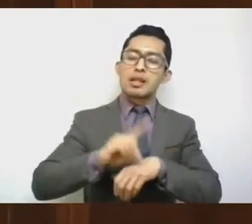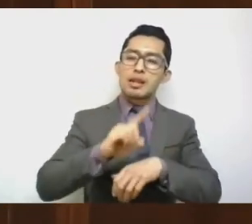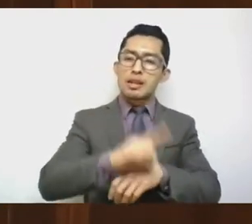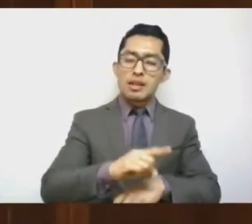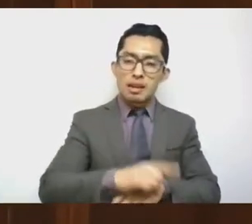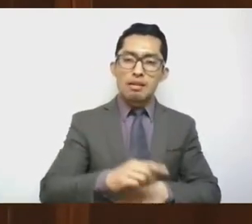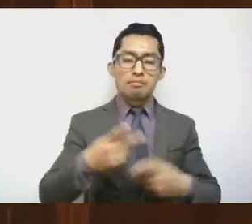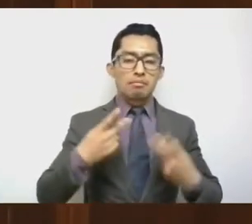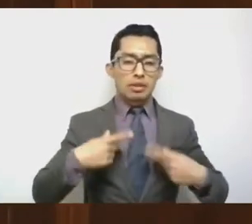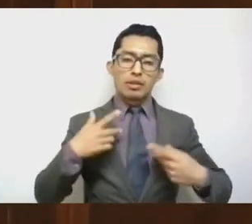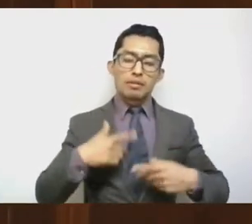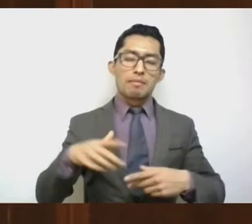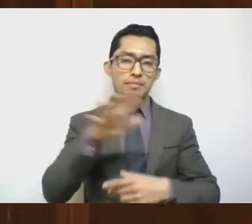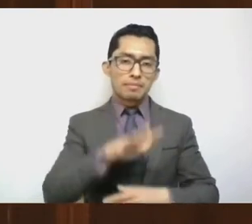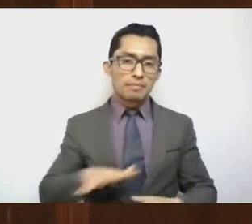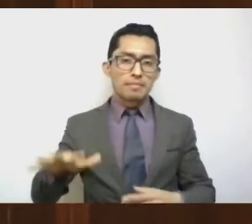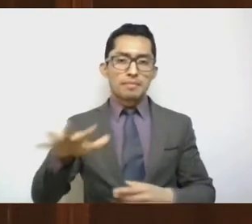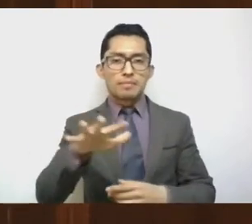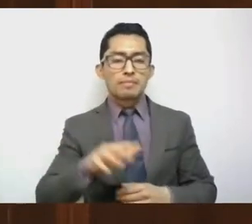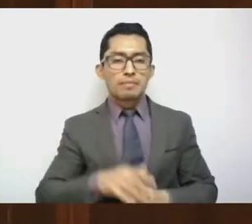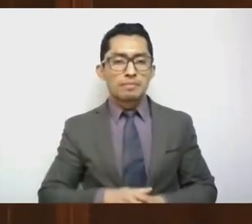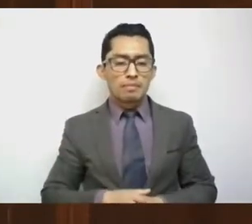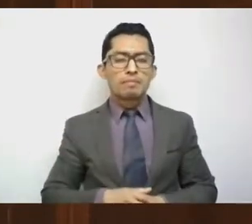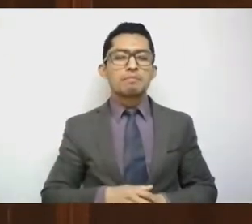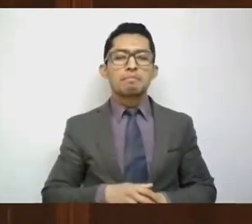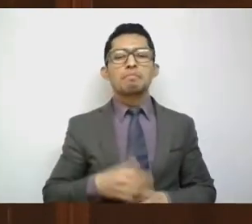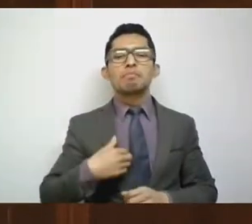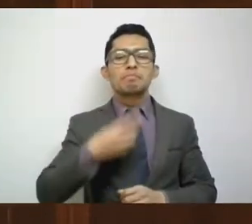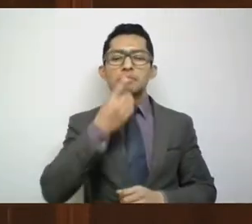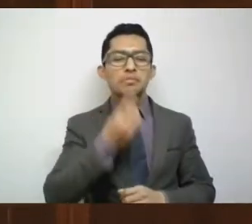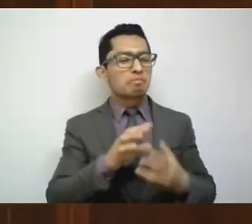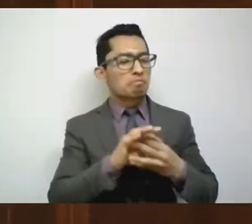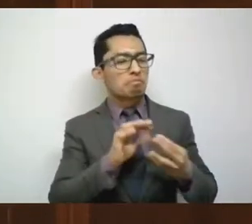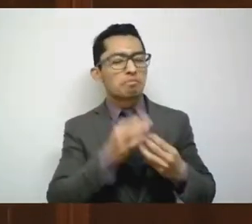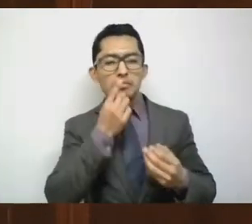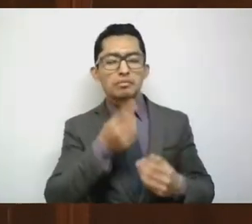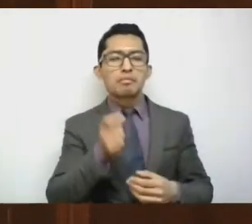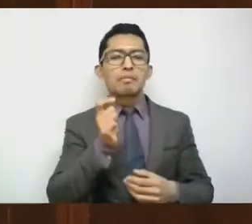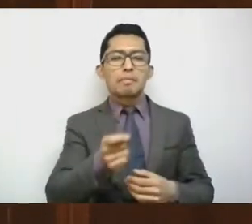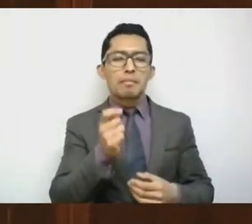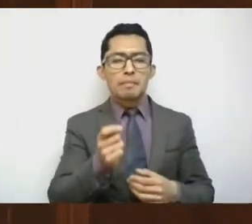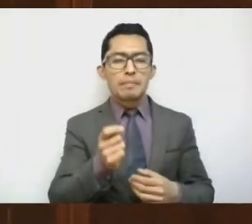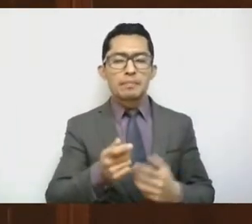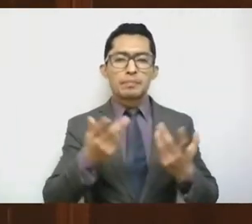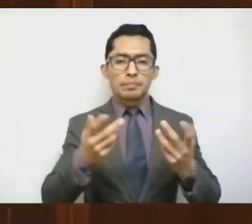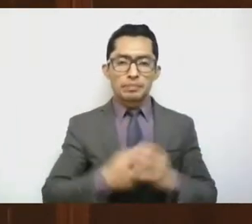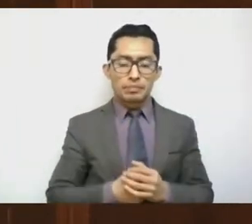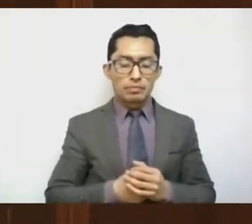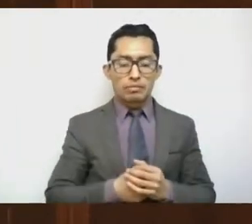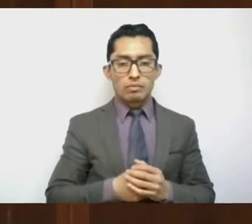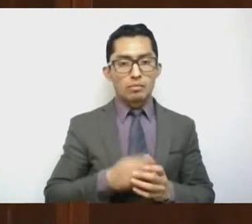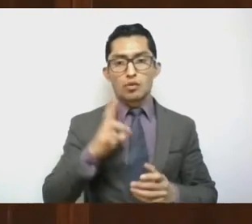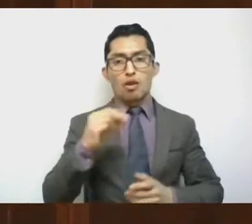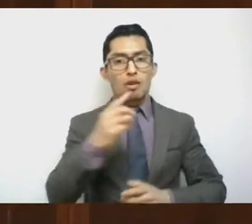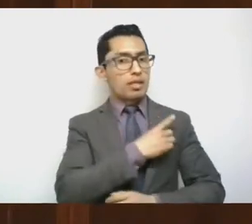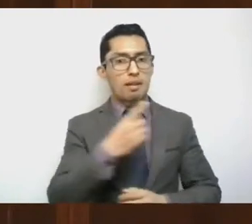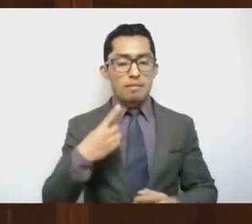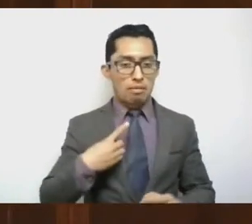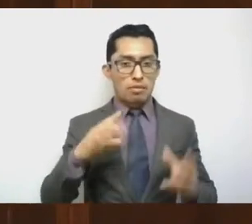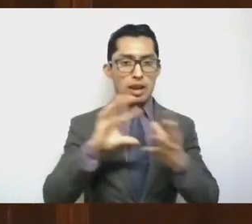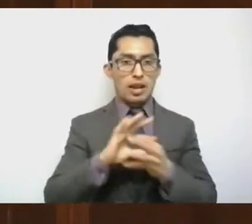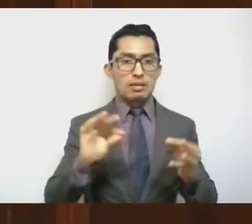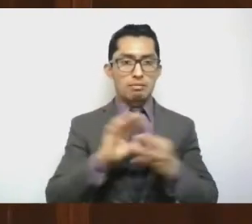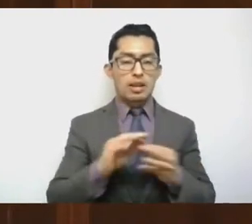conciudadanos. Con esto quiero decir que no hablamos ni debemos permitirnos hablar en lo